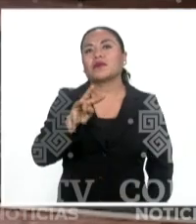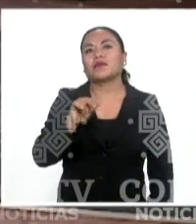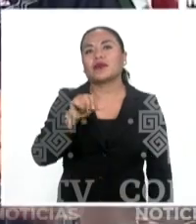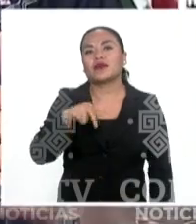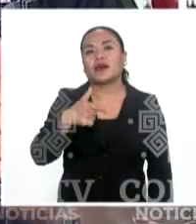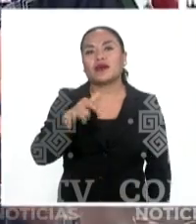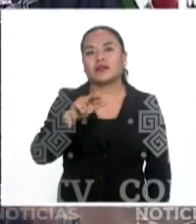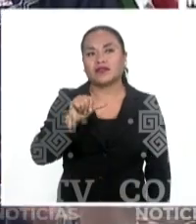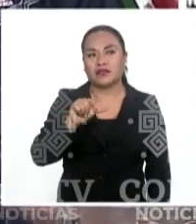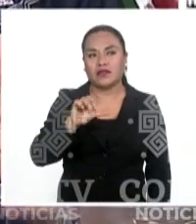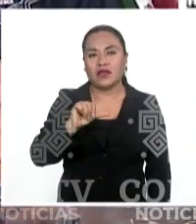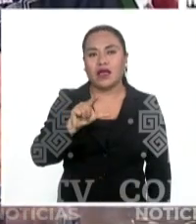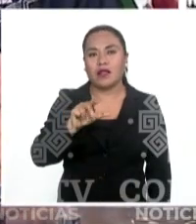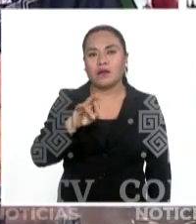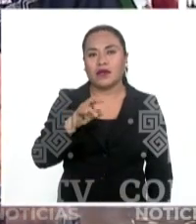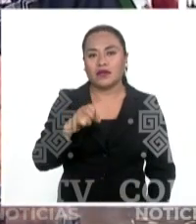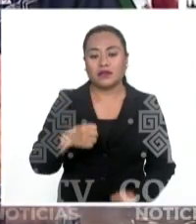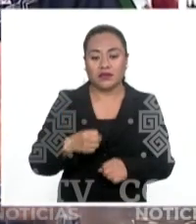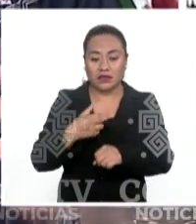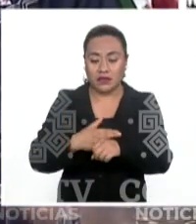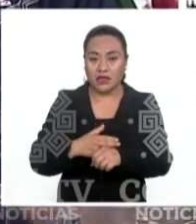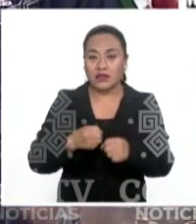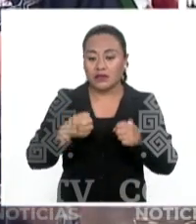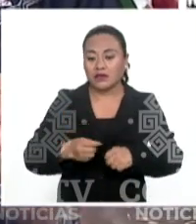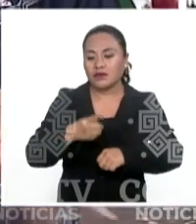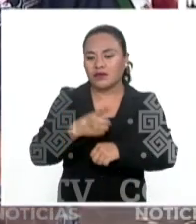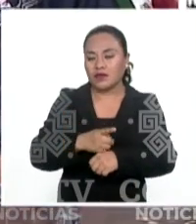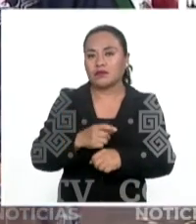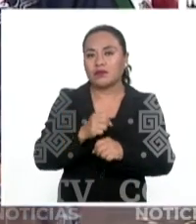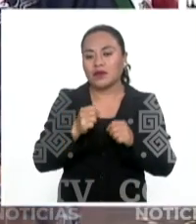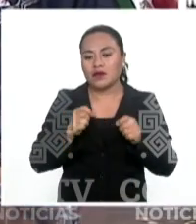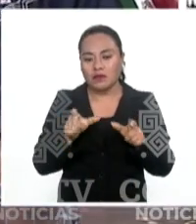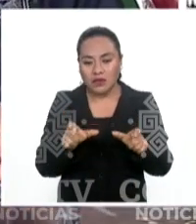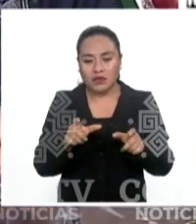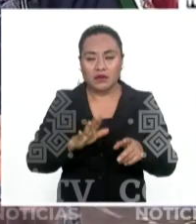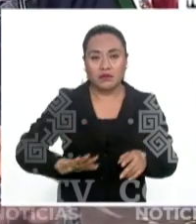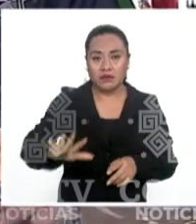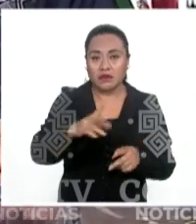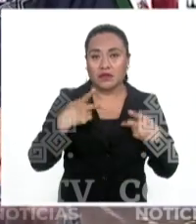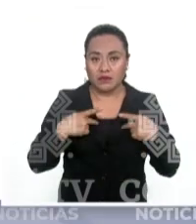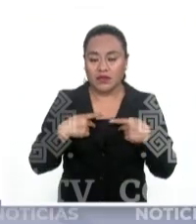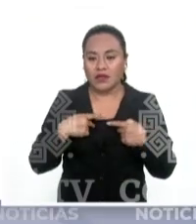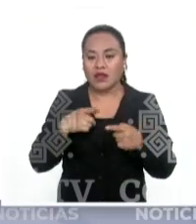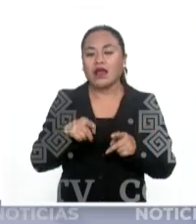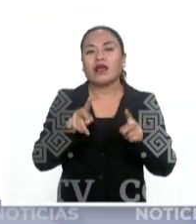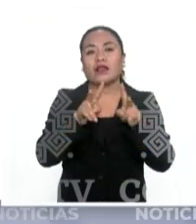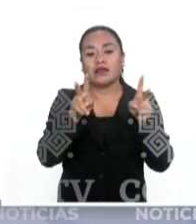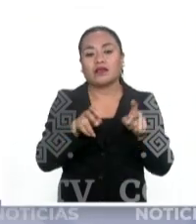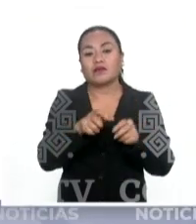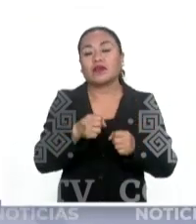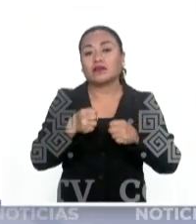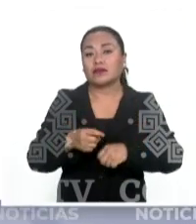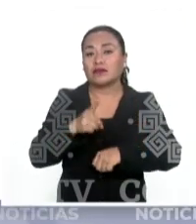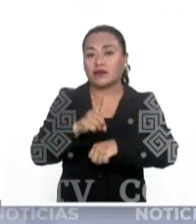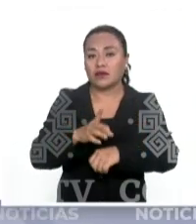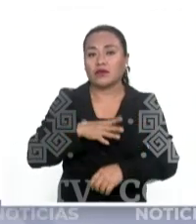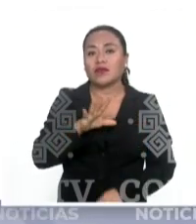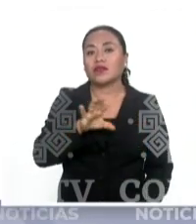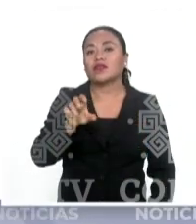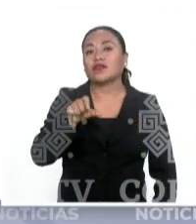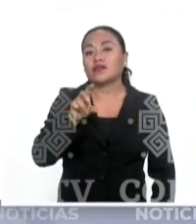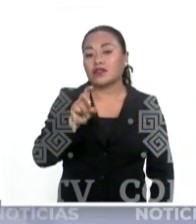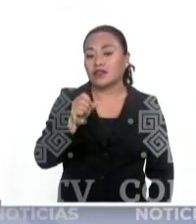Álvarez, secretario de Seguridad y Protección Ciudadana, informó que en materia de seguridad han atendido 536